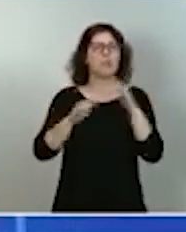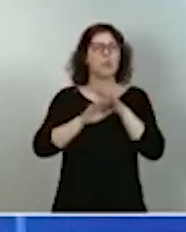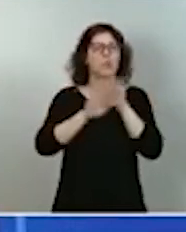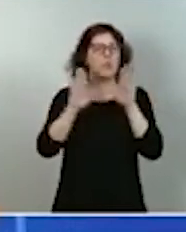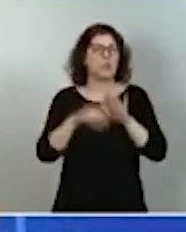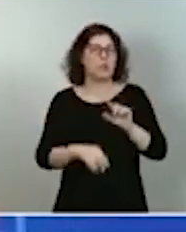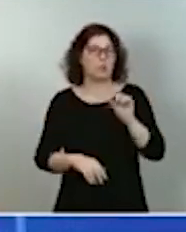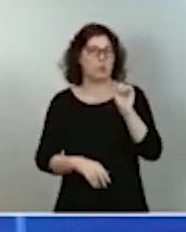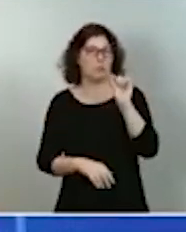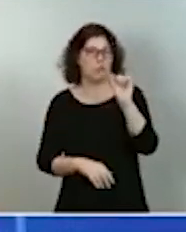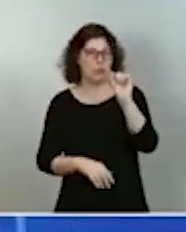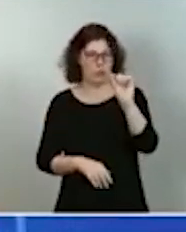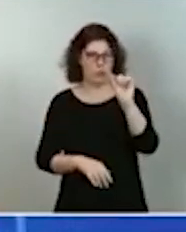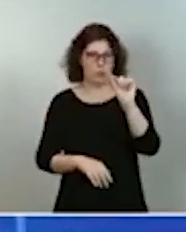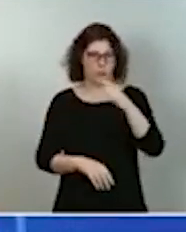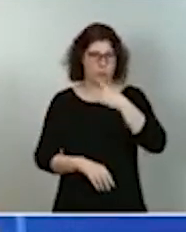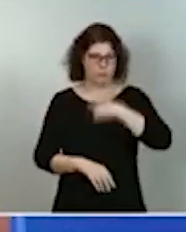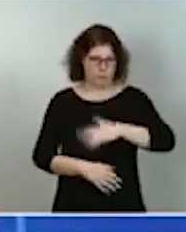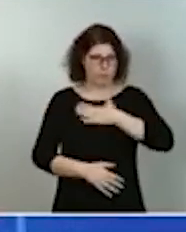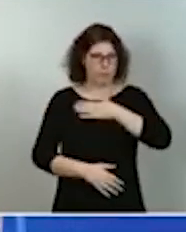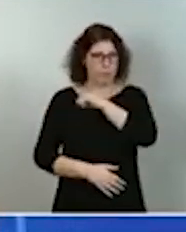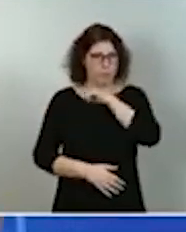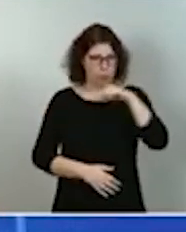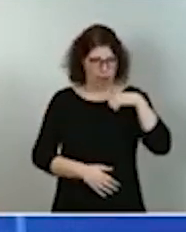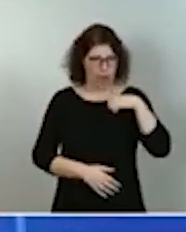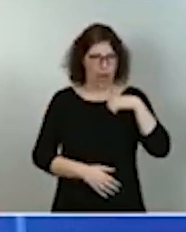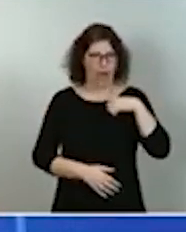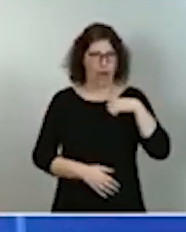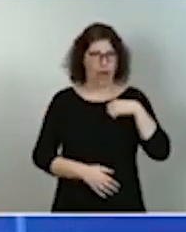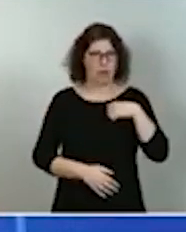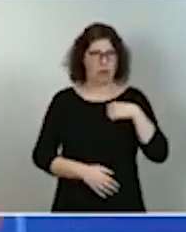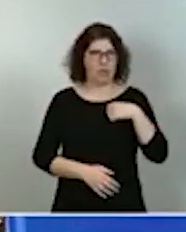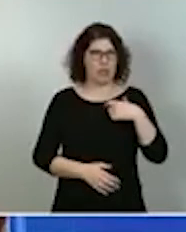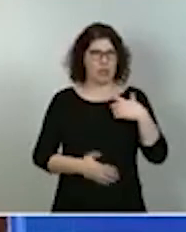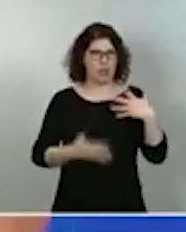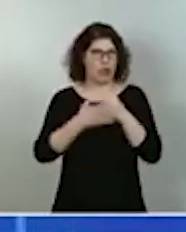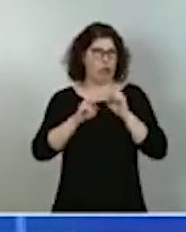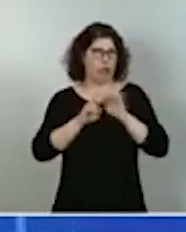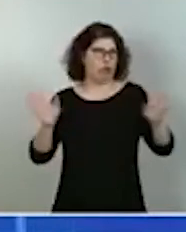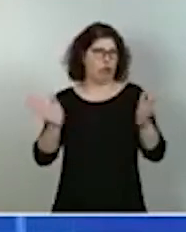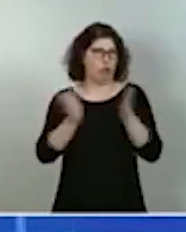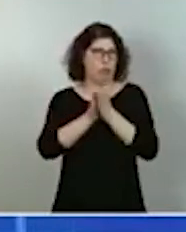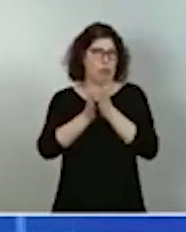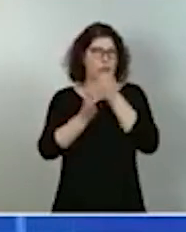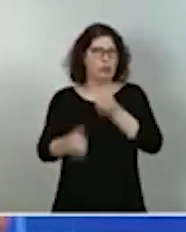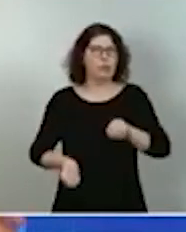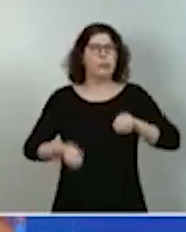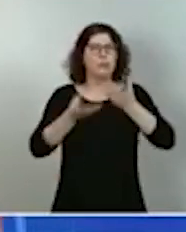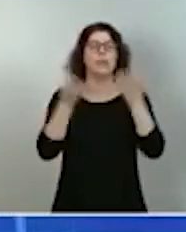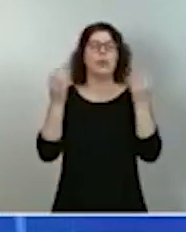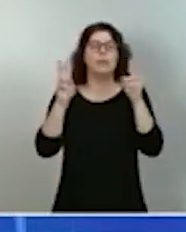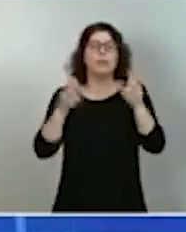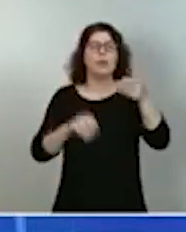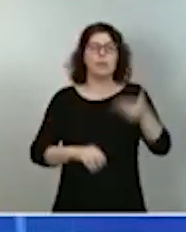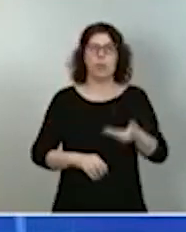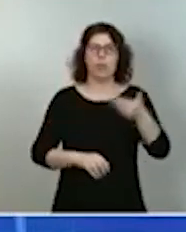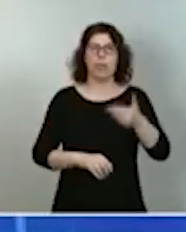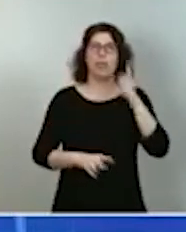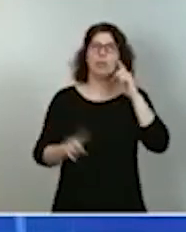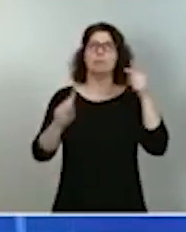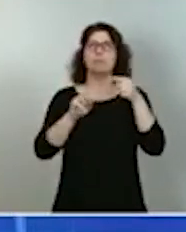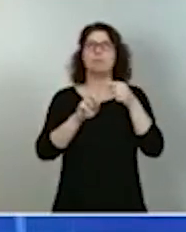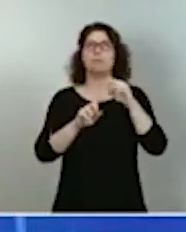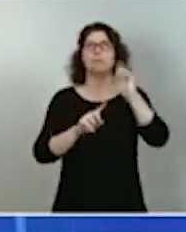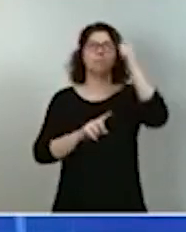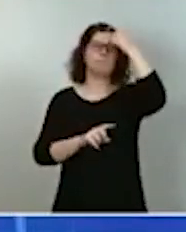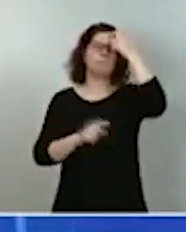en mi nombre propio y en el de todos mis compañeros, a una cuestión importante desde el punto de vista práctico y desde el punto de vista de la